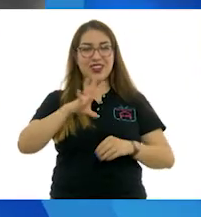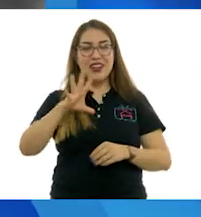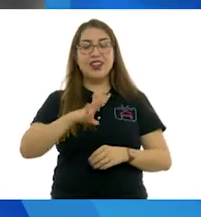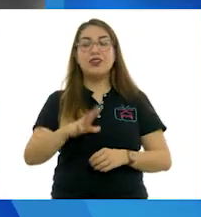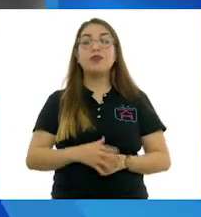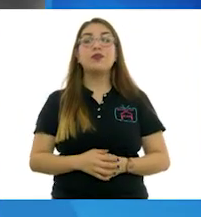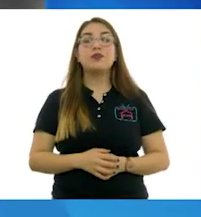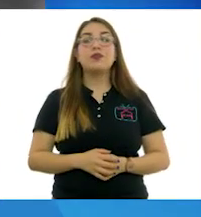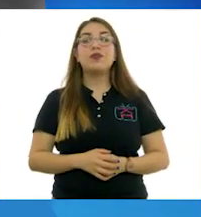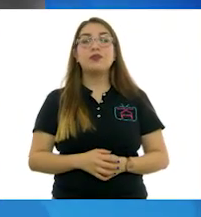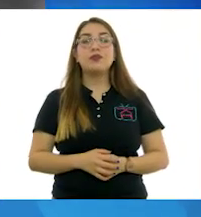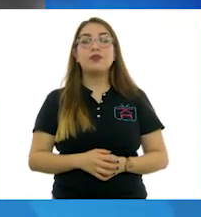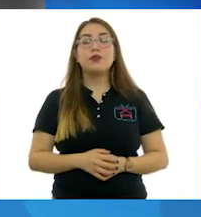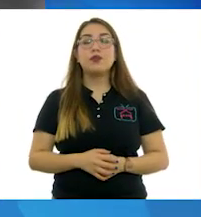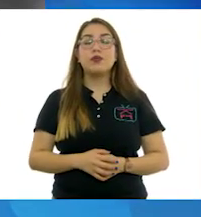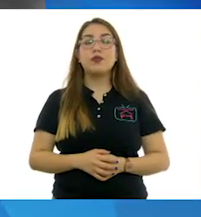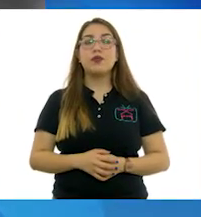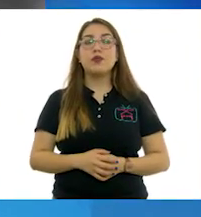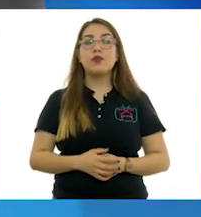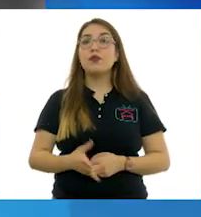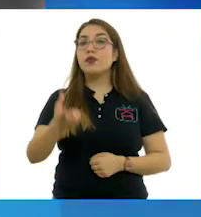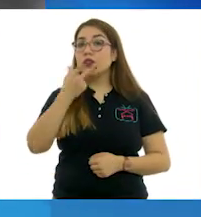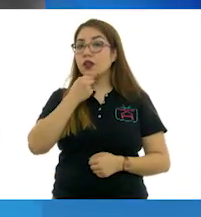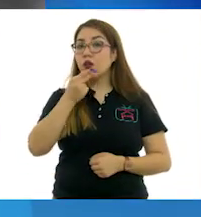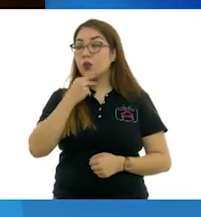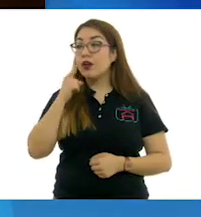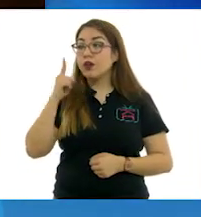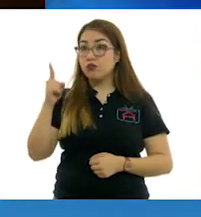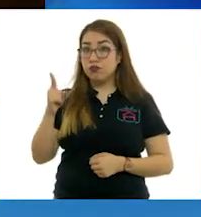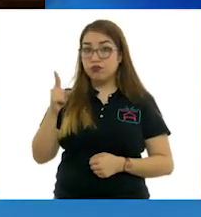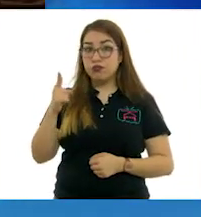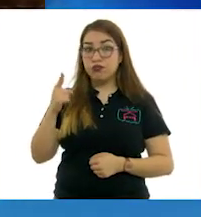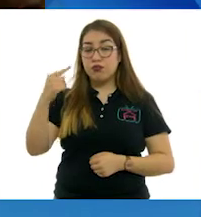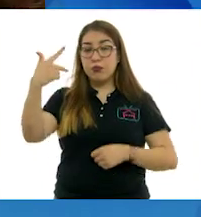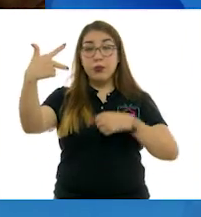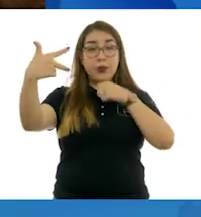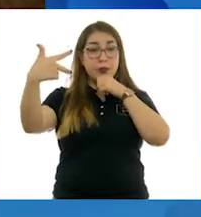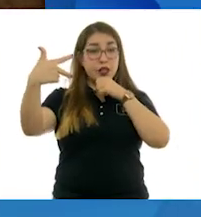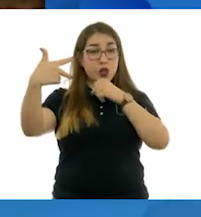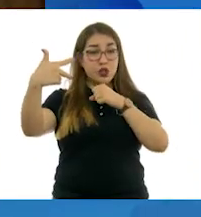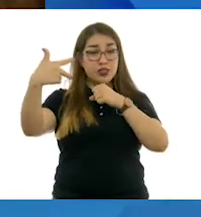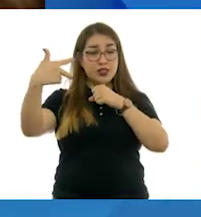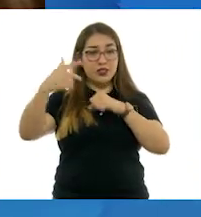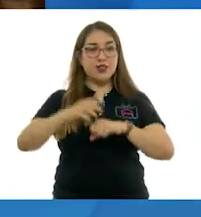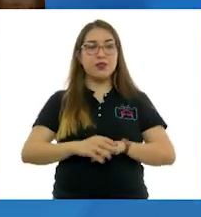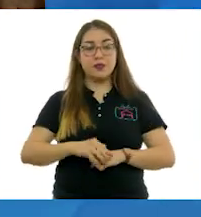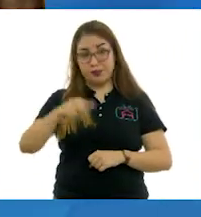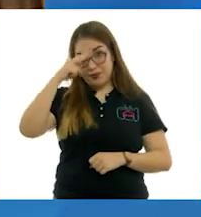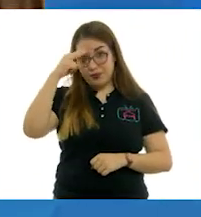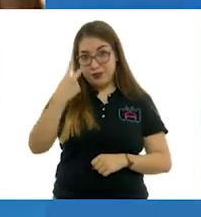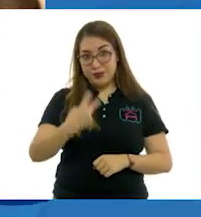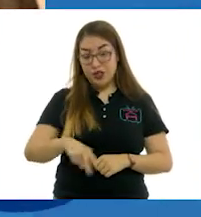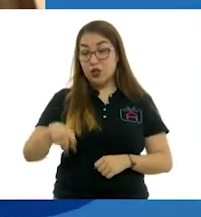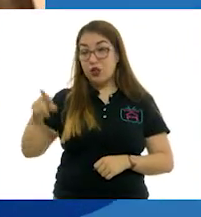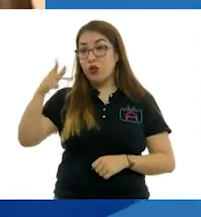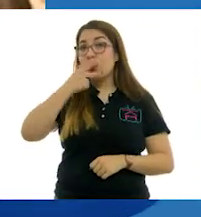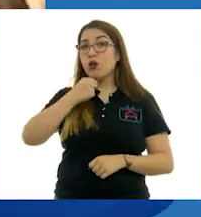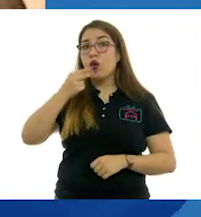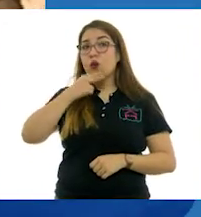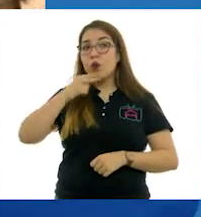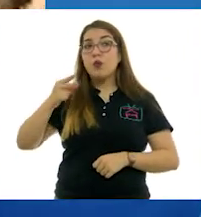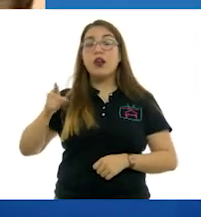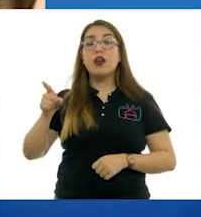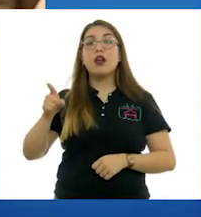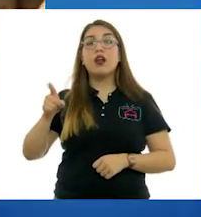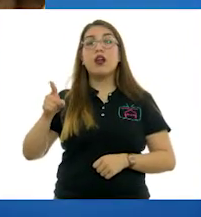LeDuc, el poeta, el periodista, el diplomato de México. Él se casó